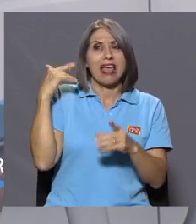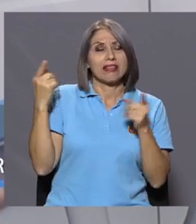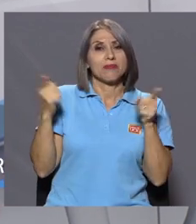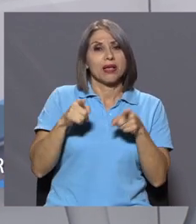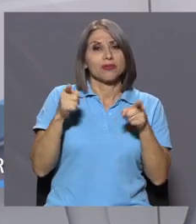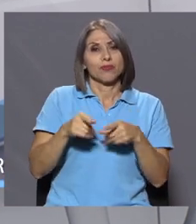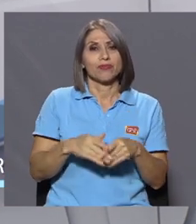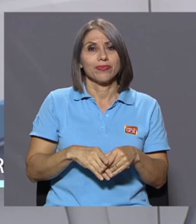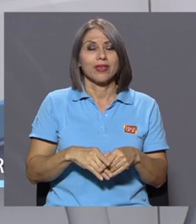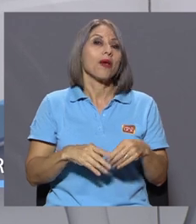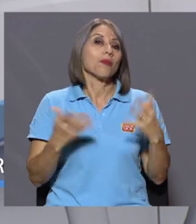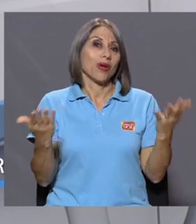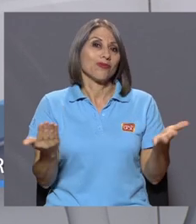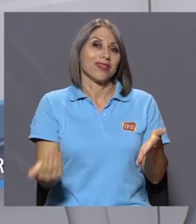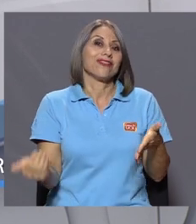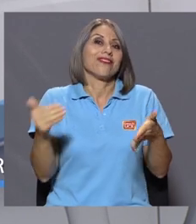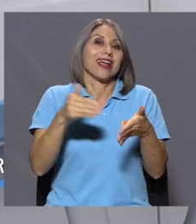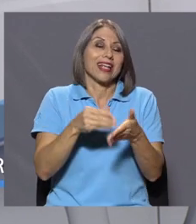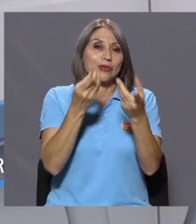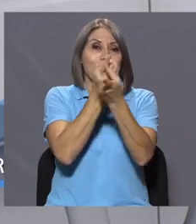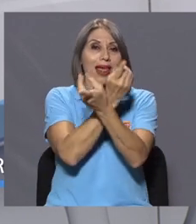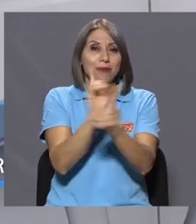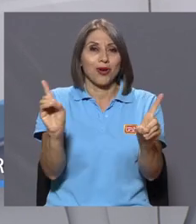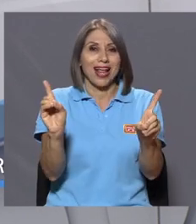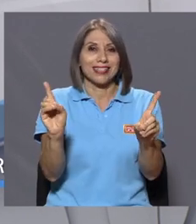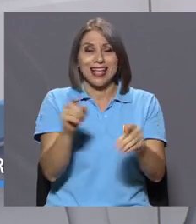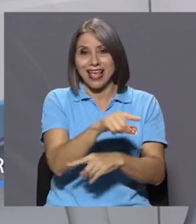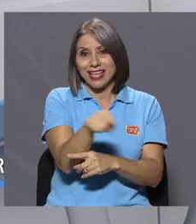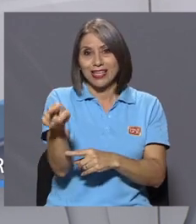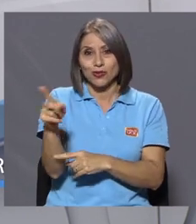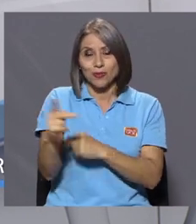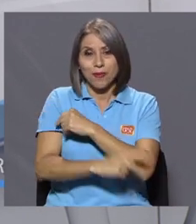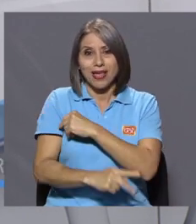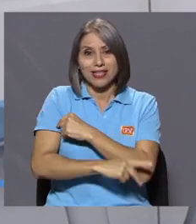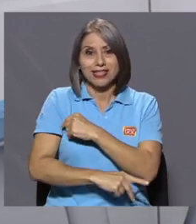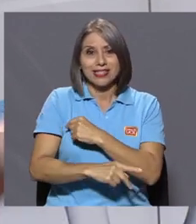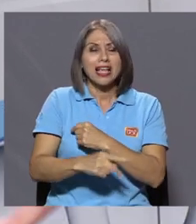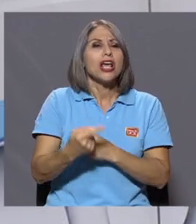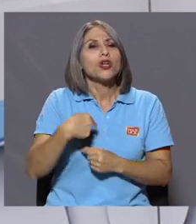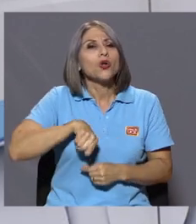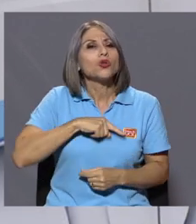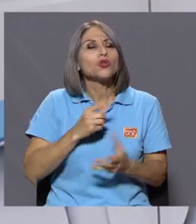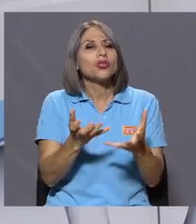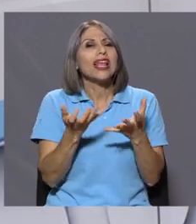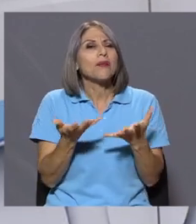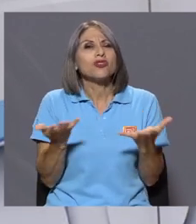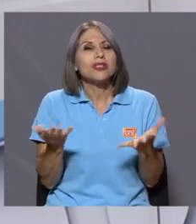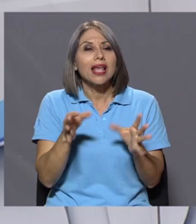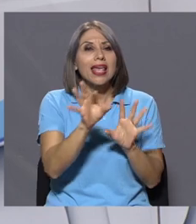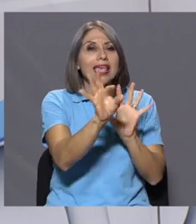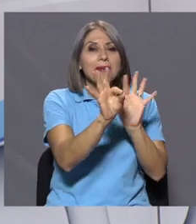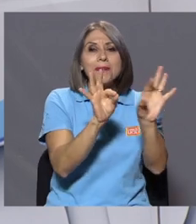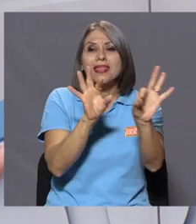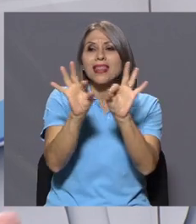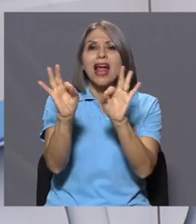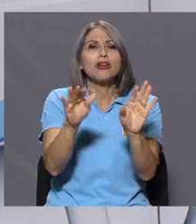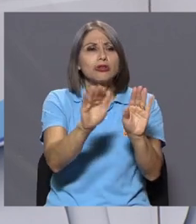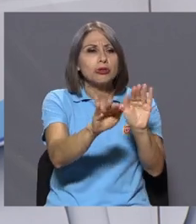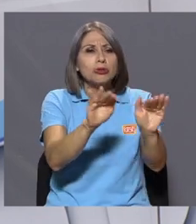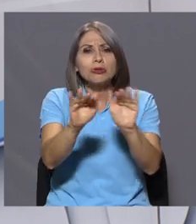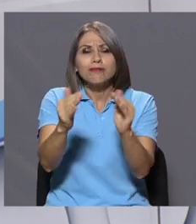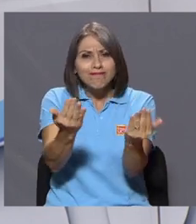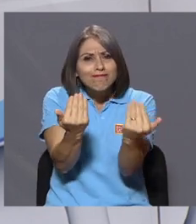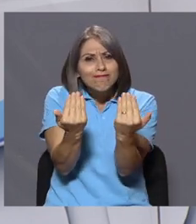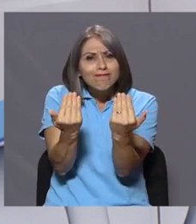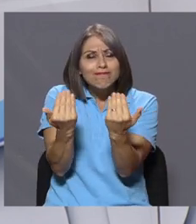regreso a la democracia en estos países. Entonces, nuestra idea en este momento es invitarlos a ellos, ¿verdad? Hacerles un llamado,